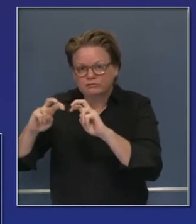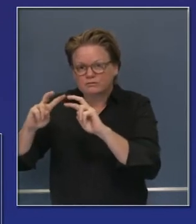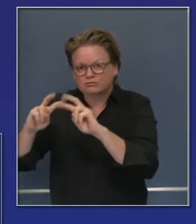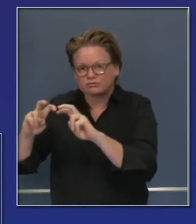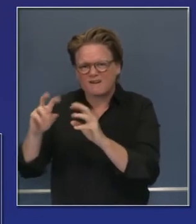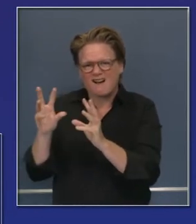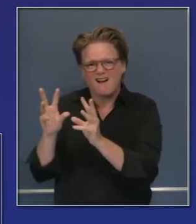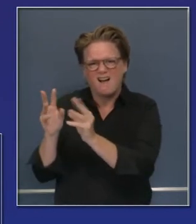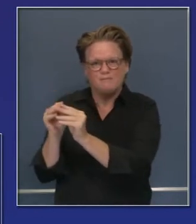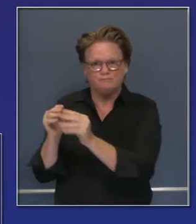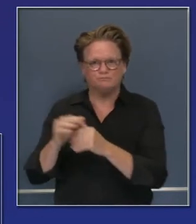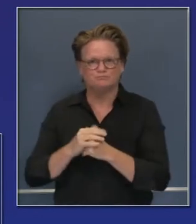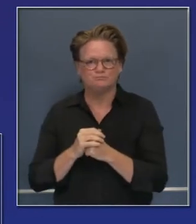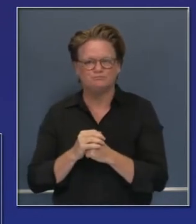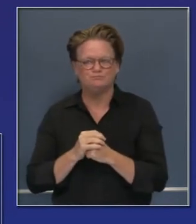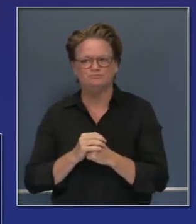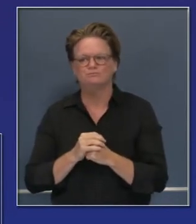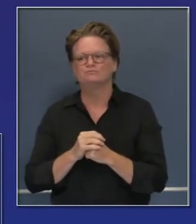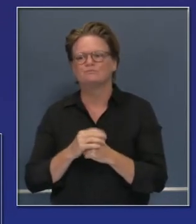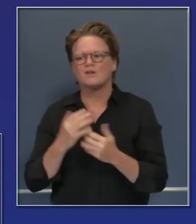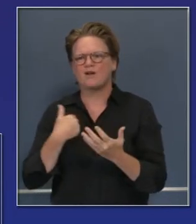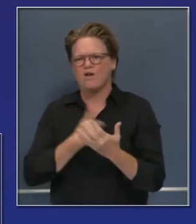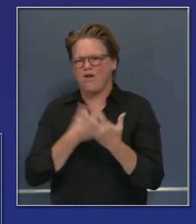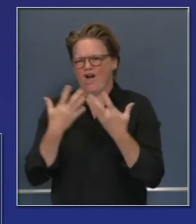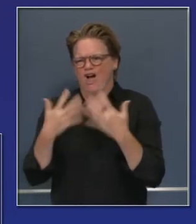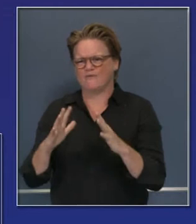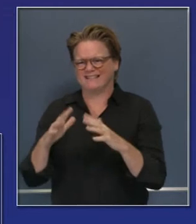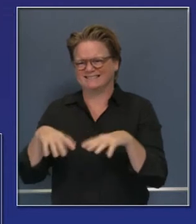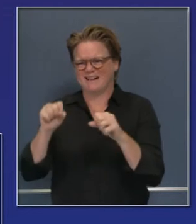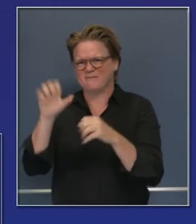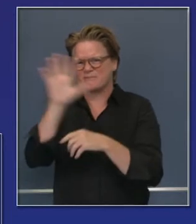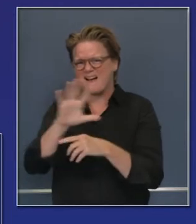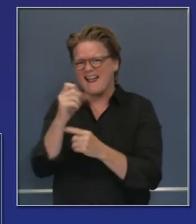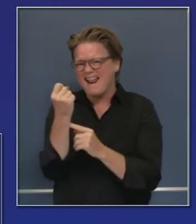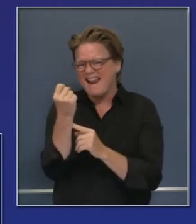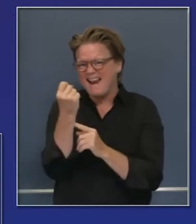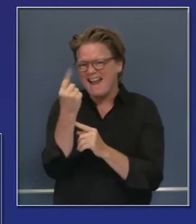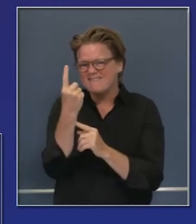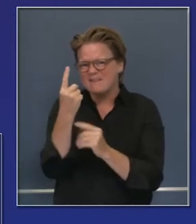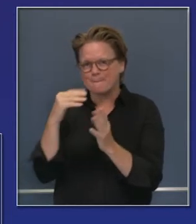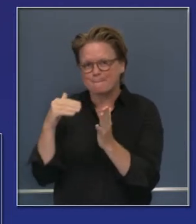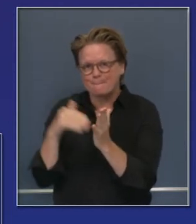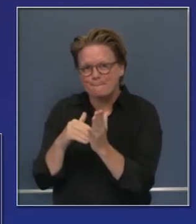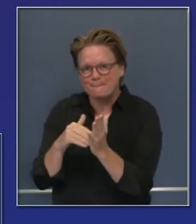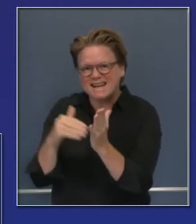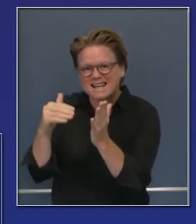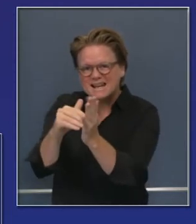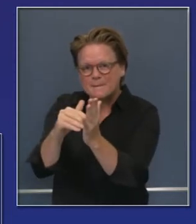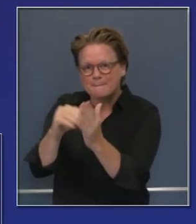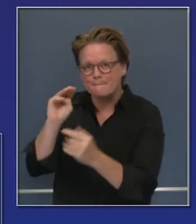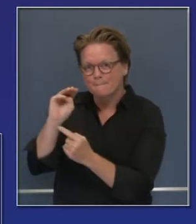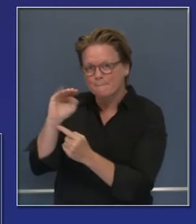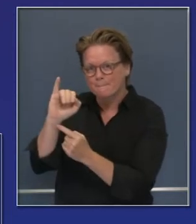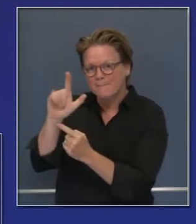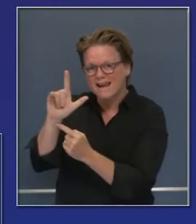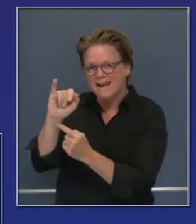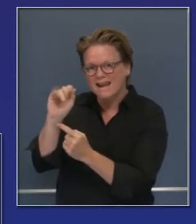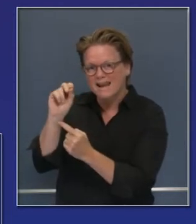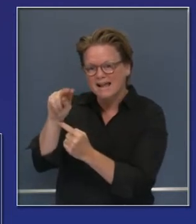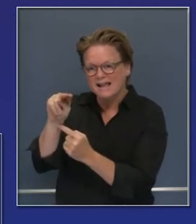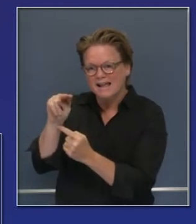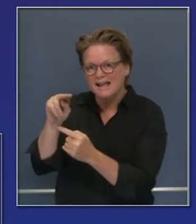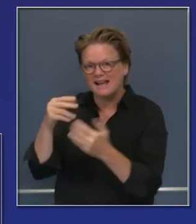de California ha hecho más de o cerca de 11 millones de pruebas. Saquen la calculadora para sacar la cuenta. 10